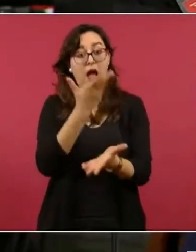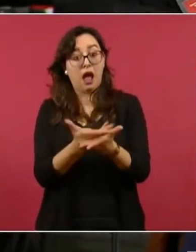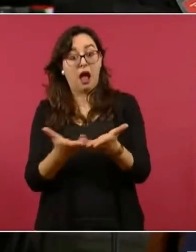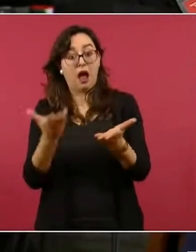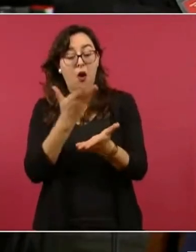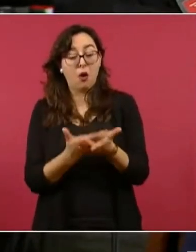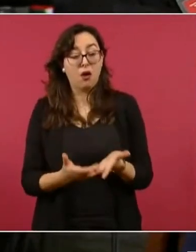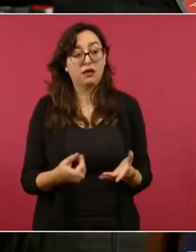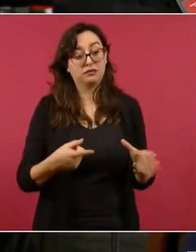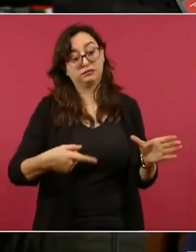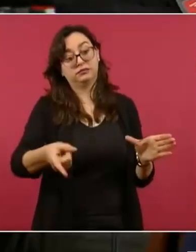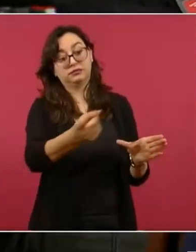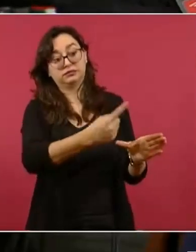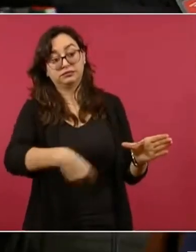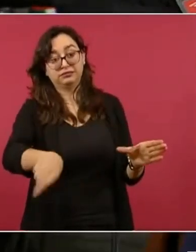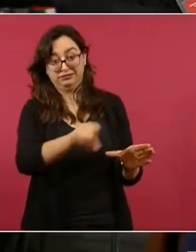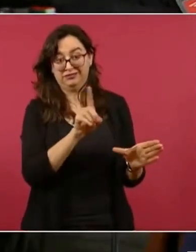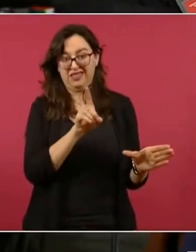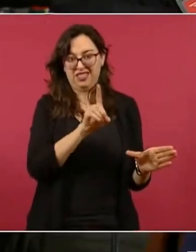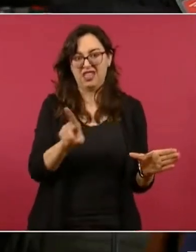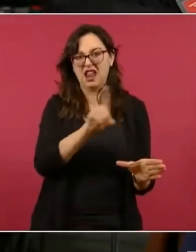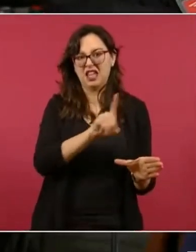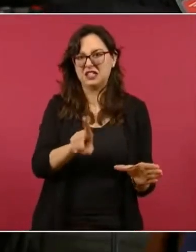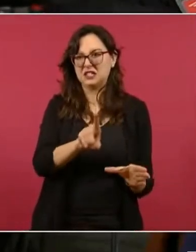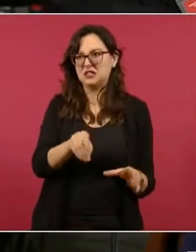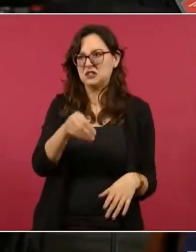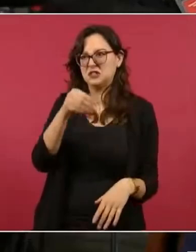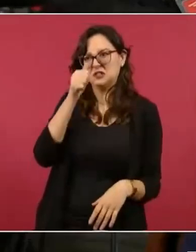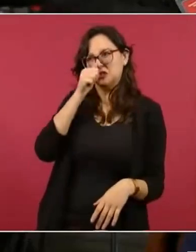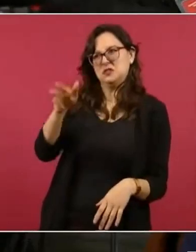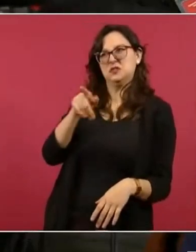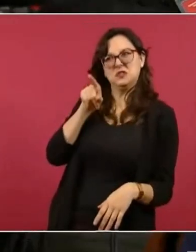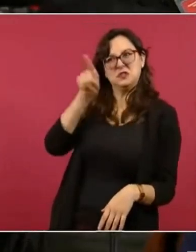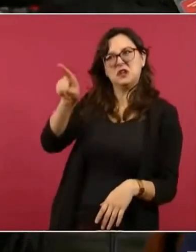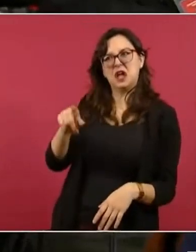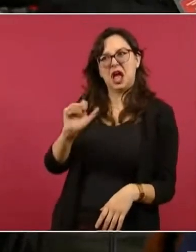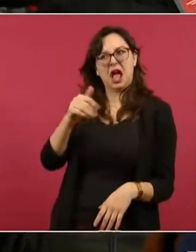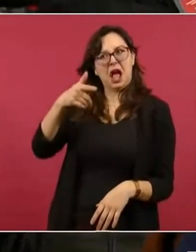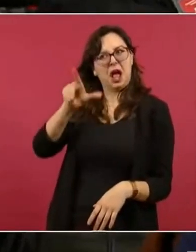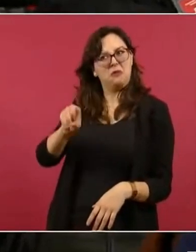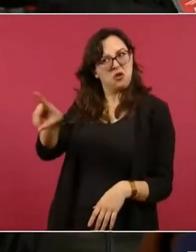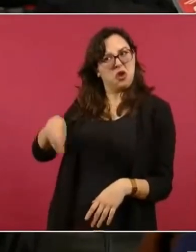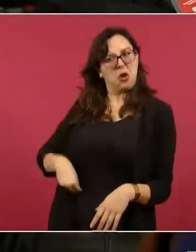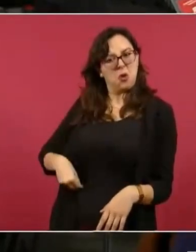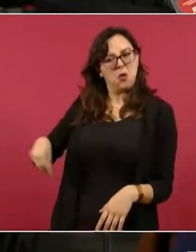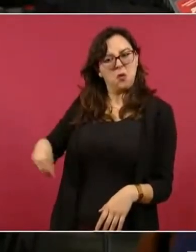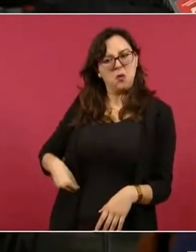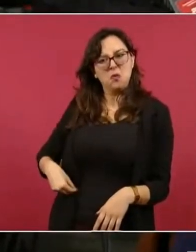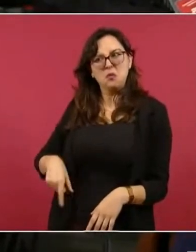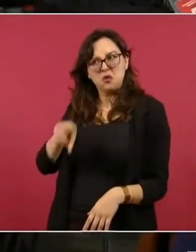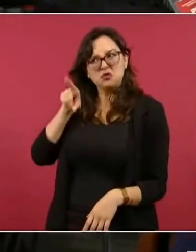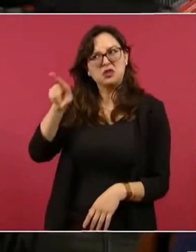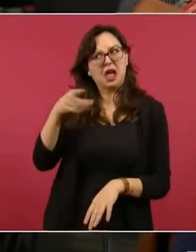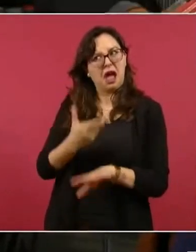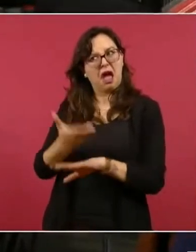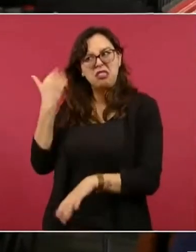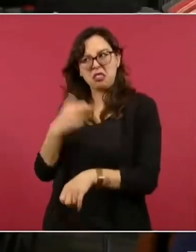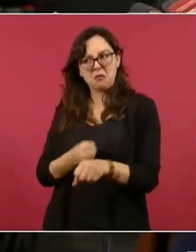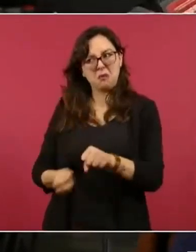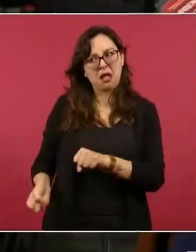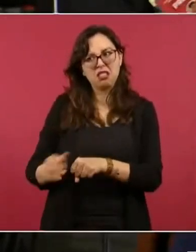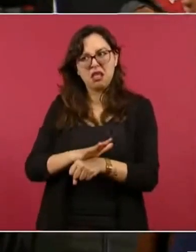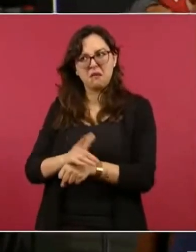la quiebra. Pero más allá de eso, es su opinión al respecto de esta quiebra y ver si esto va a potenciar el que